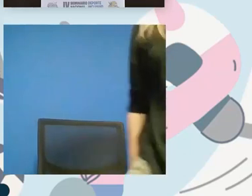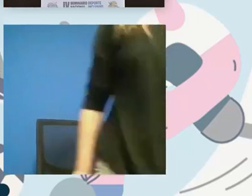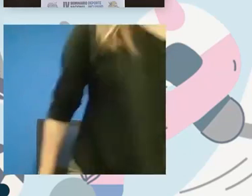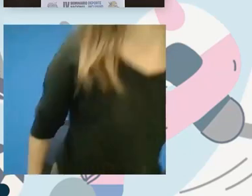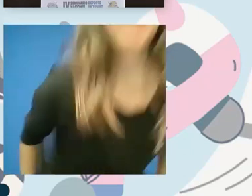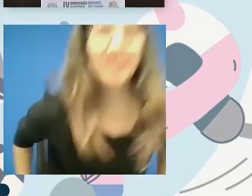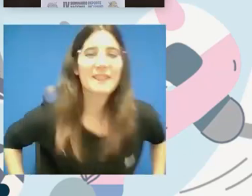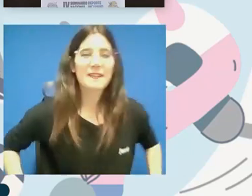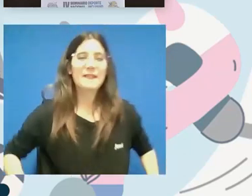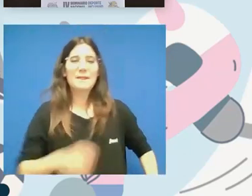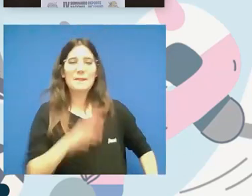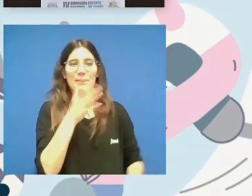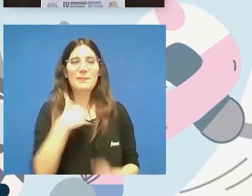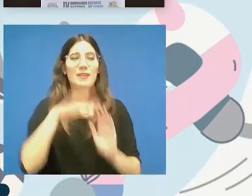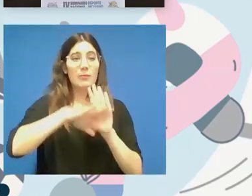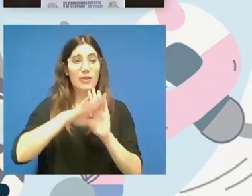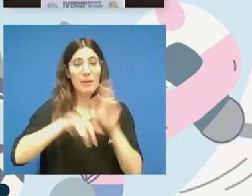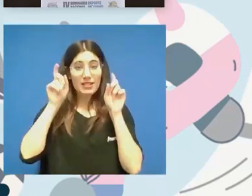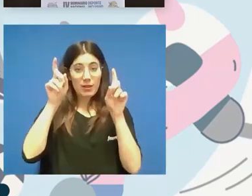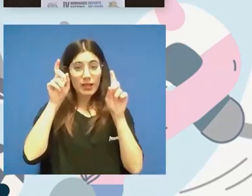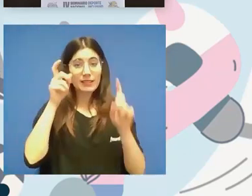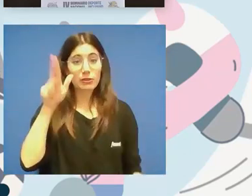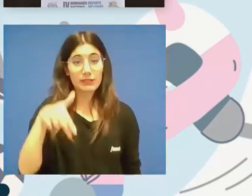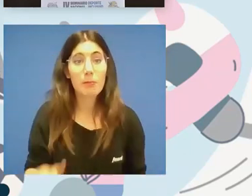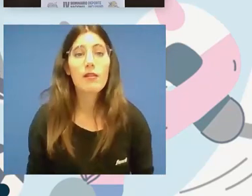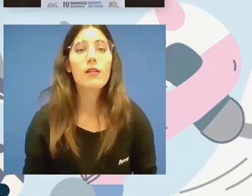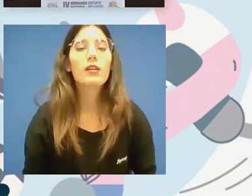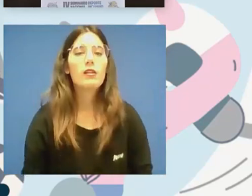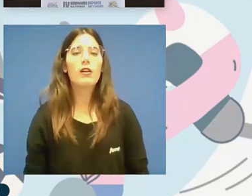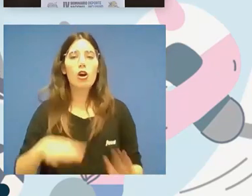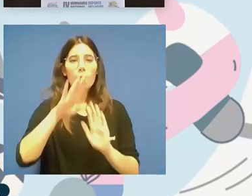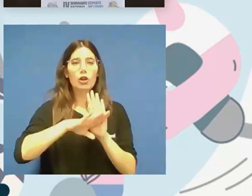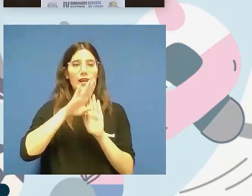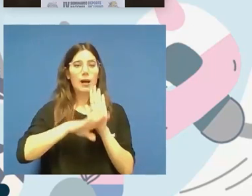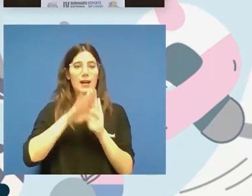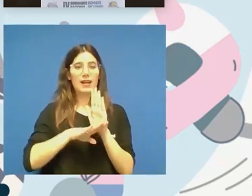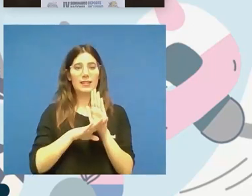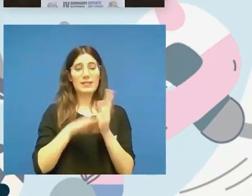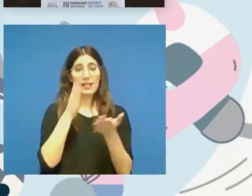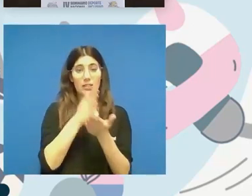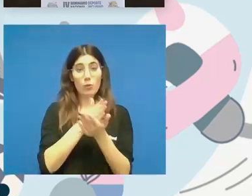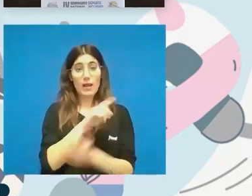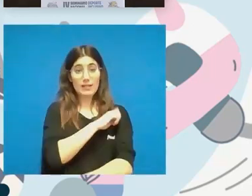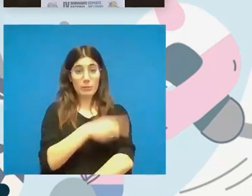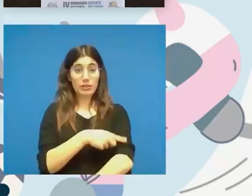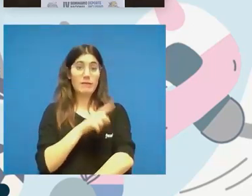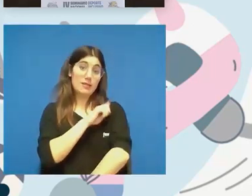programas educativos formativos programas de escuelas deportivas y deporte base